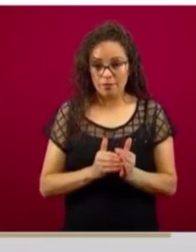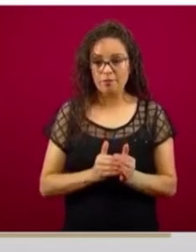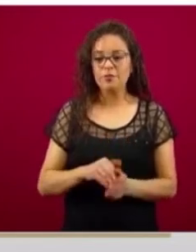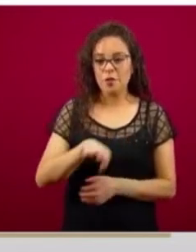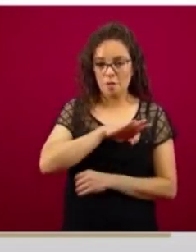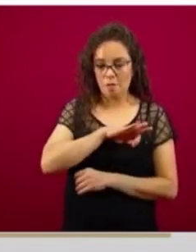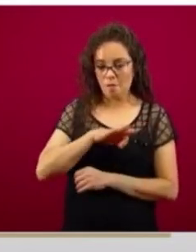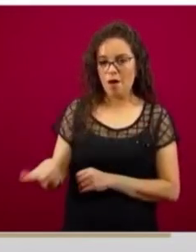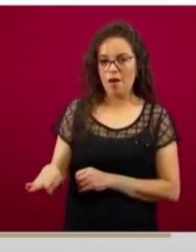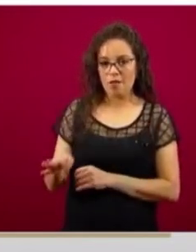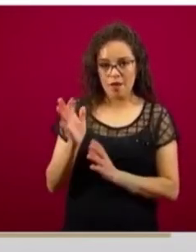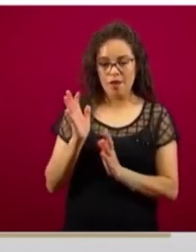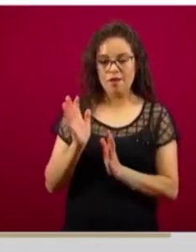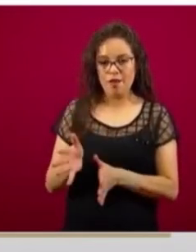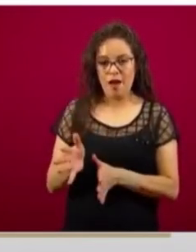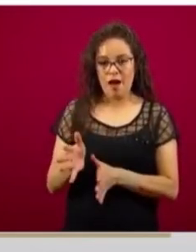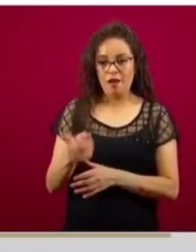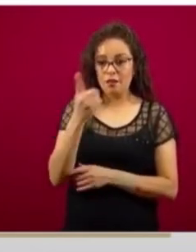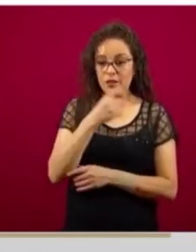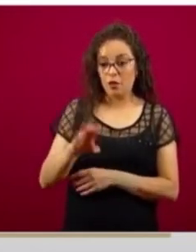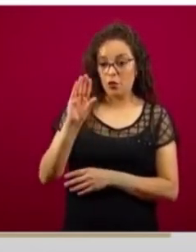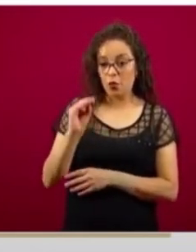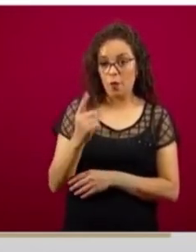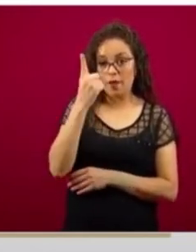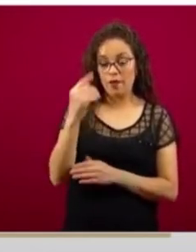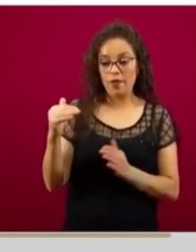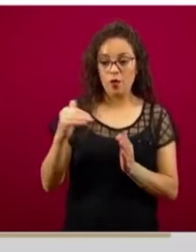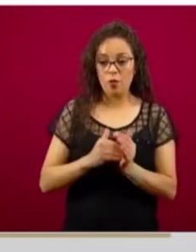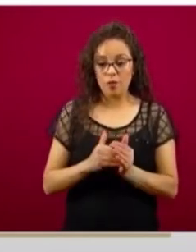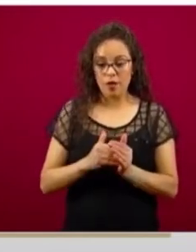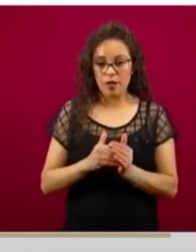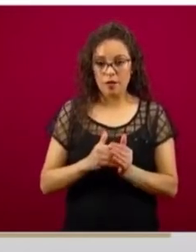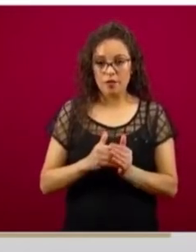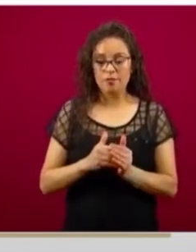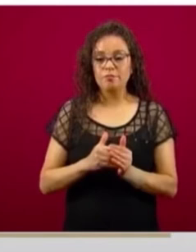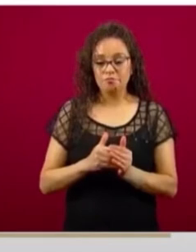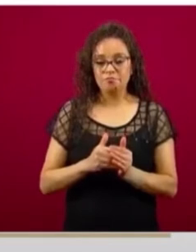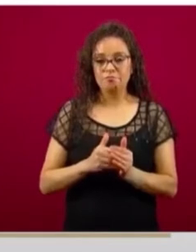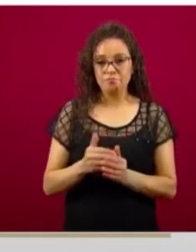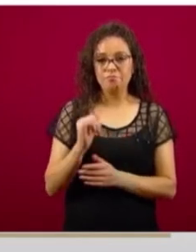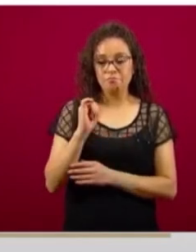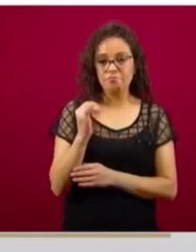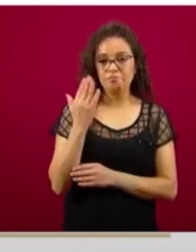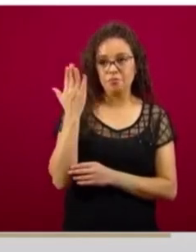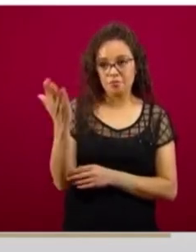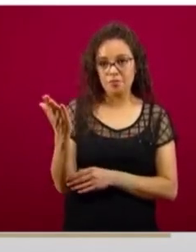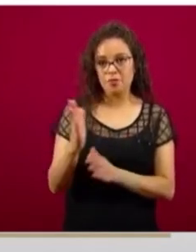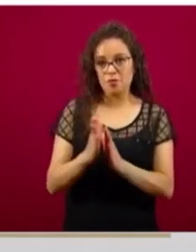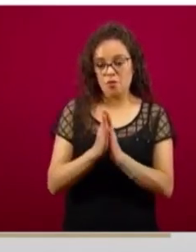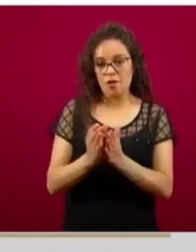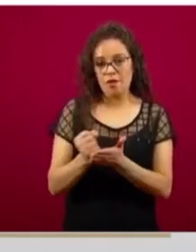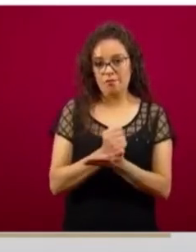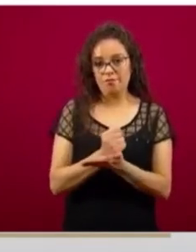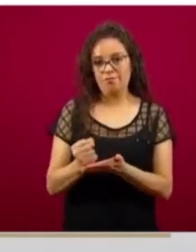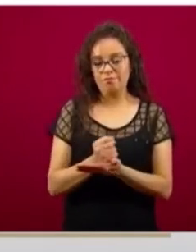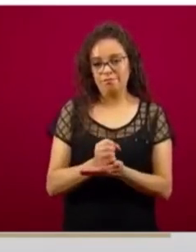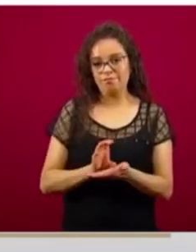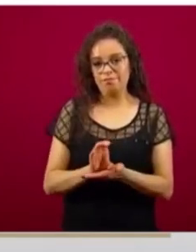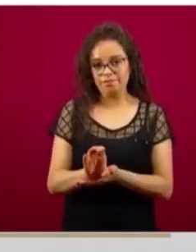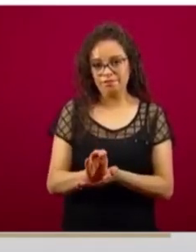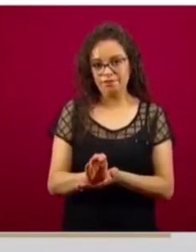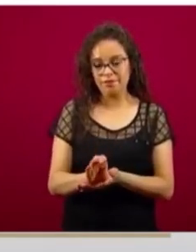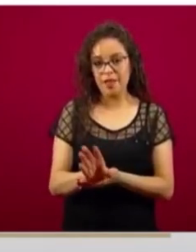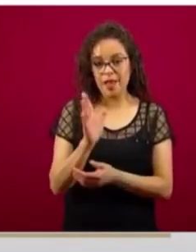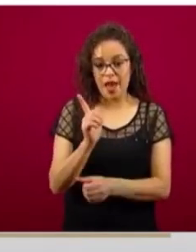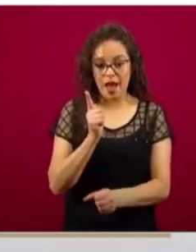mil nos pidieran el crédito y pudiéramos identificarlos en todas sus dimensiones,